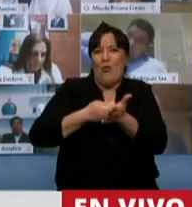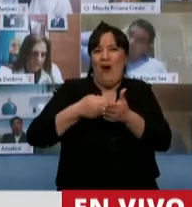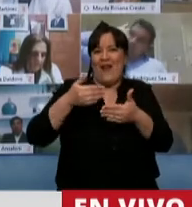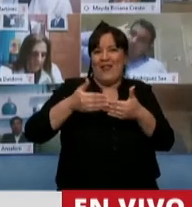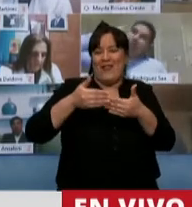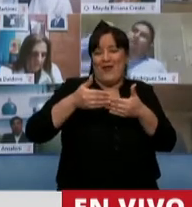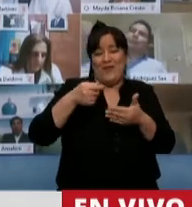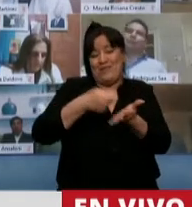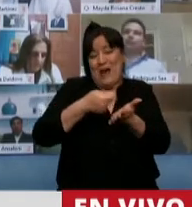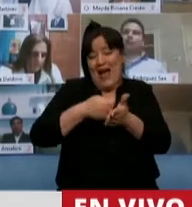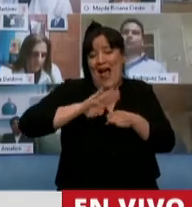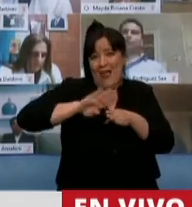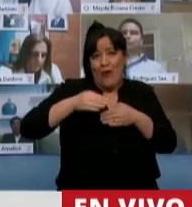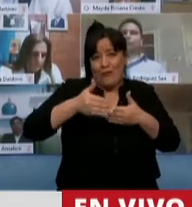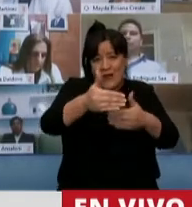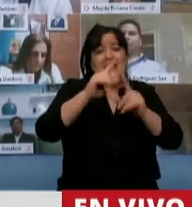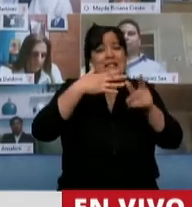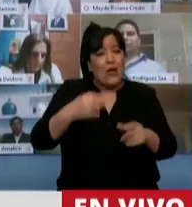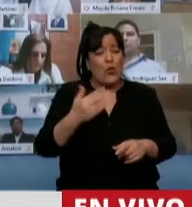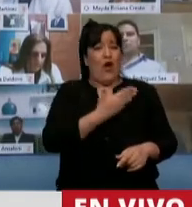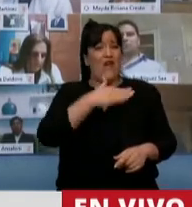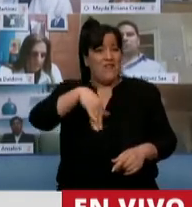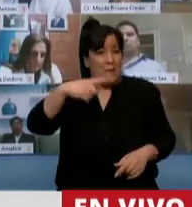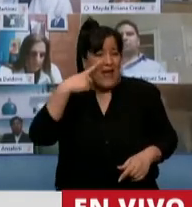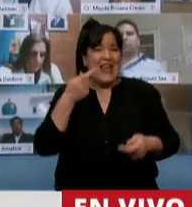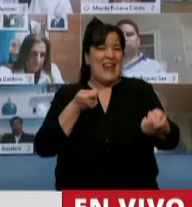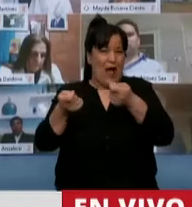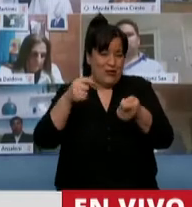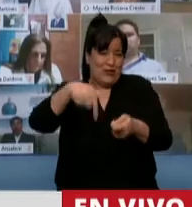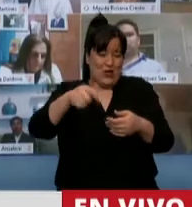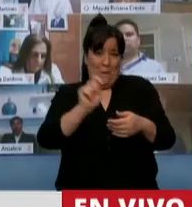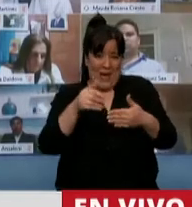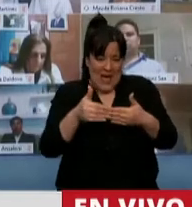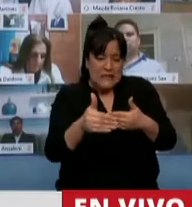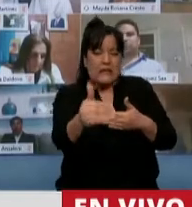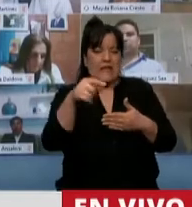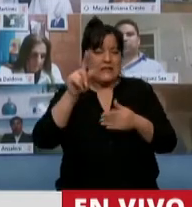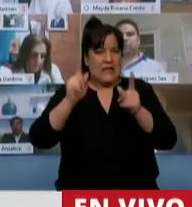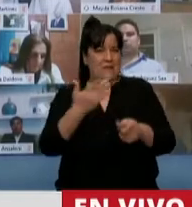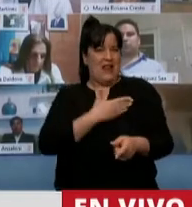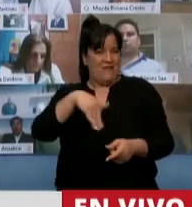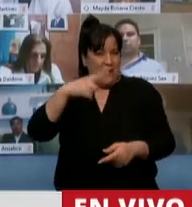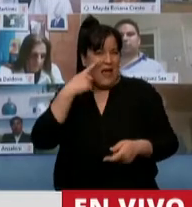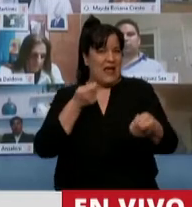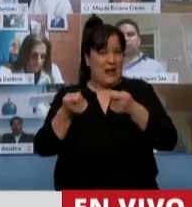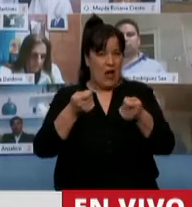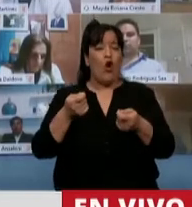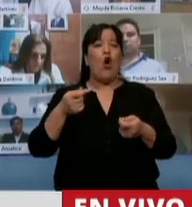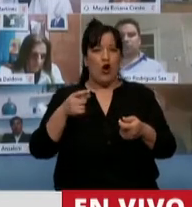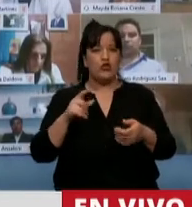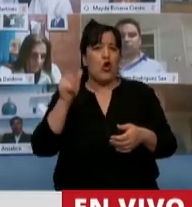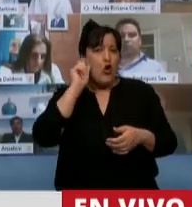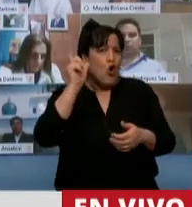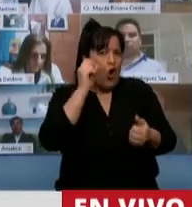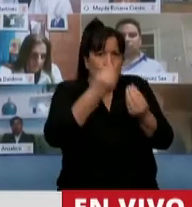Seguramente va a pasar lo mismo con el Fondo Monetario Internacional en la negociación que se está en los próximos meses. Entonces ellos creían que